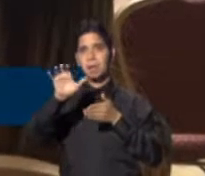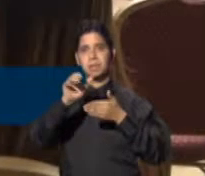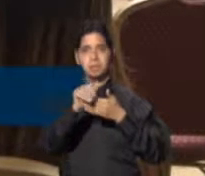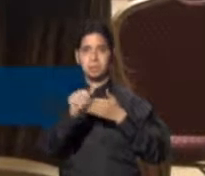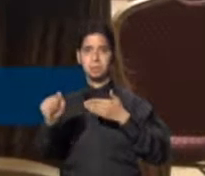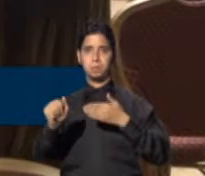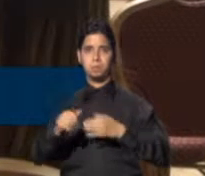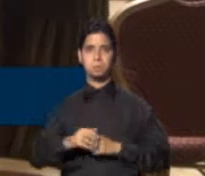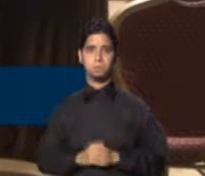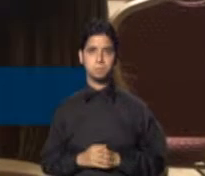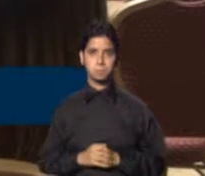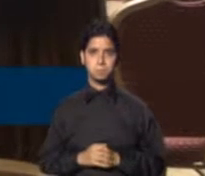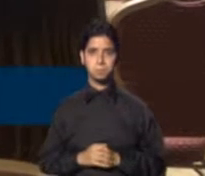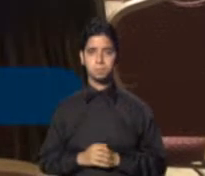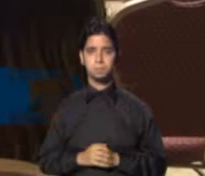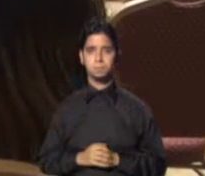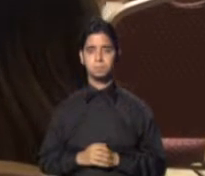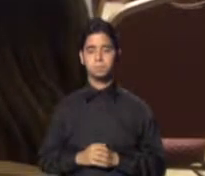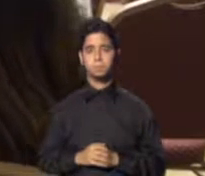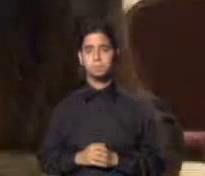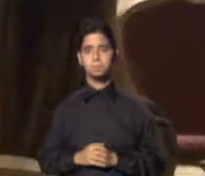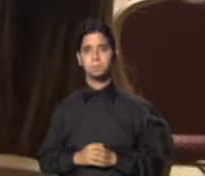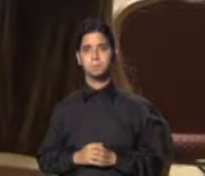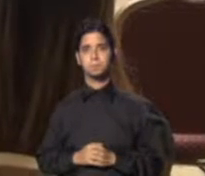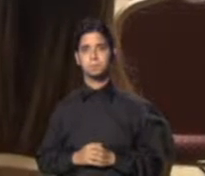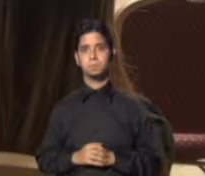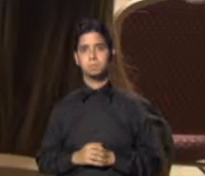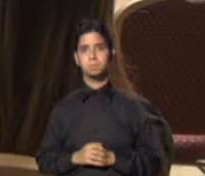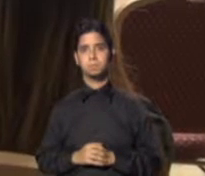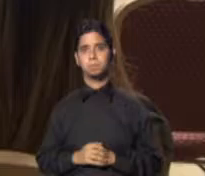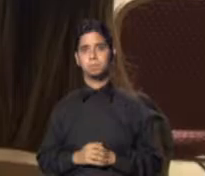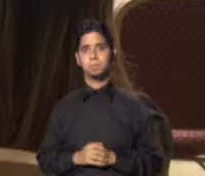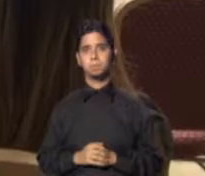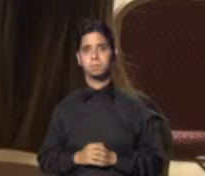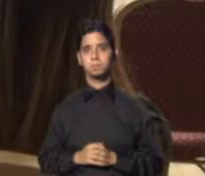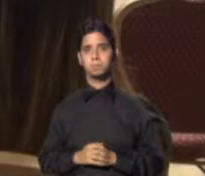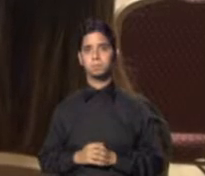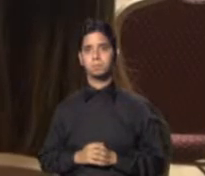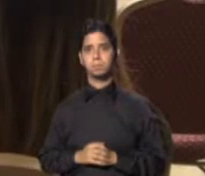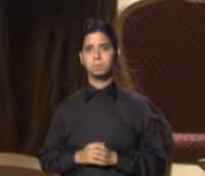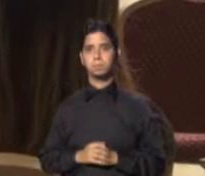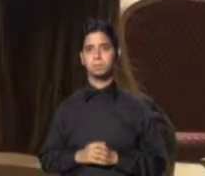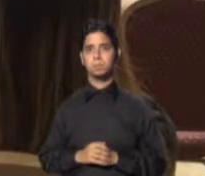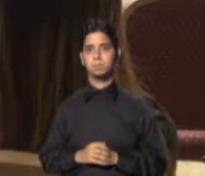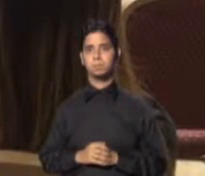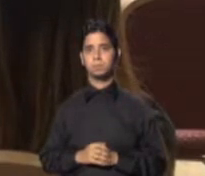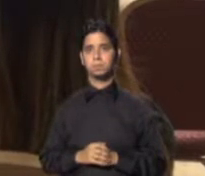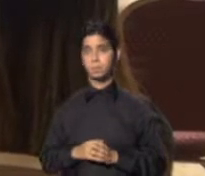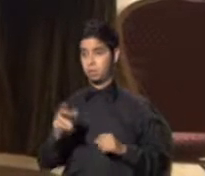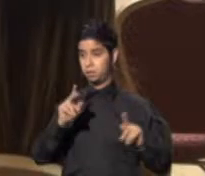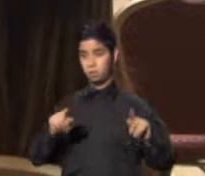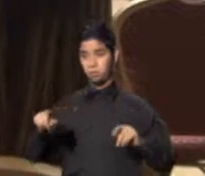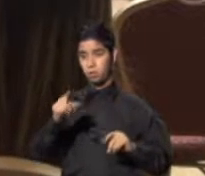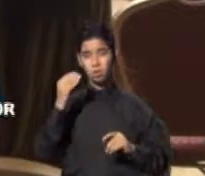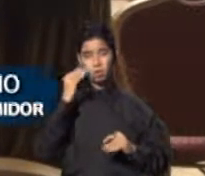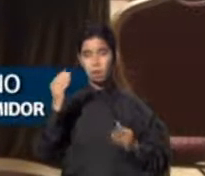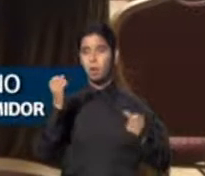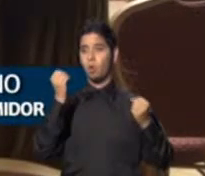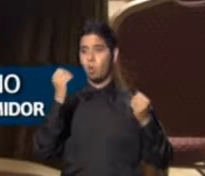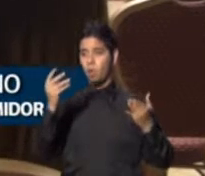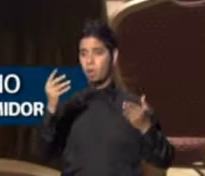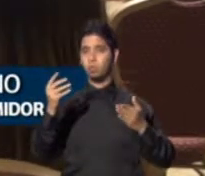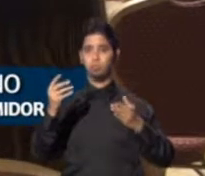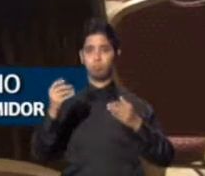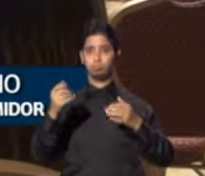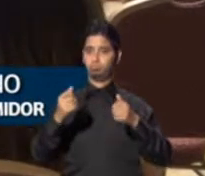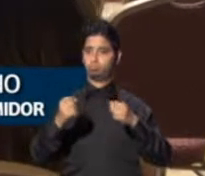multa de al menos 500 dólares. Ustedes no tienen idea la cantidad de mensajes, de llamadas